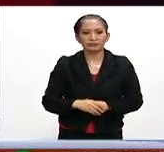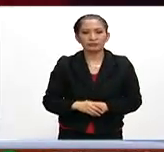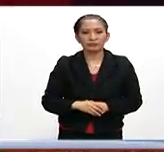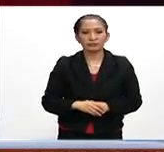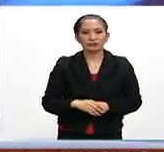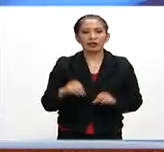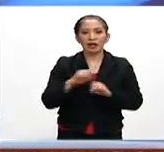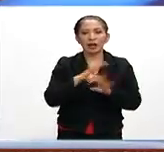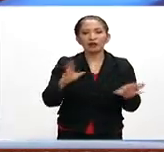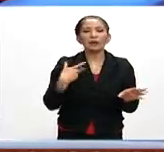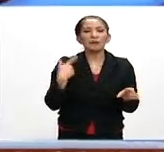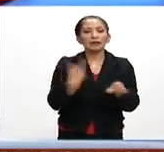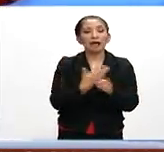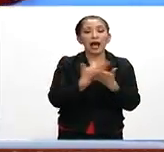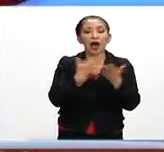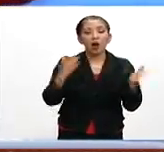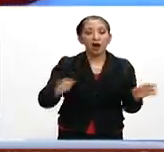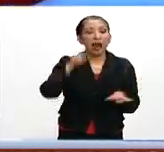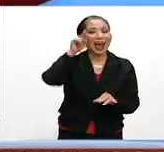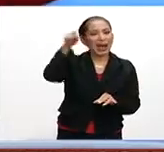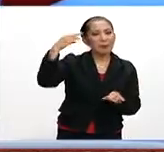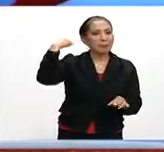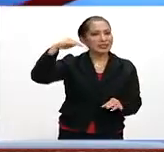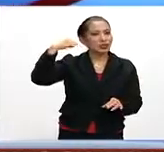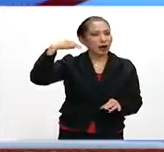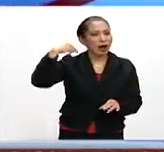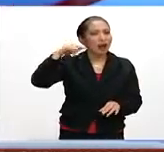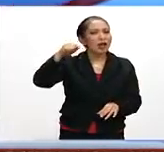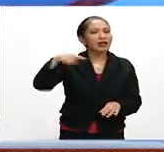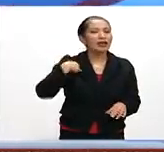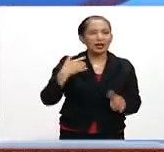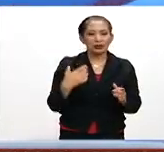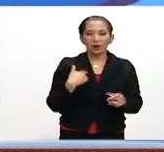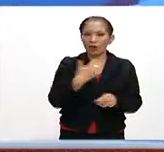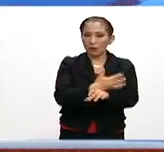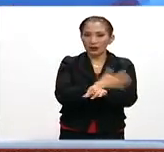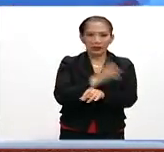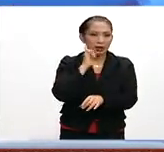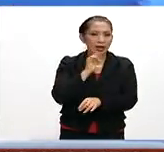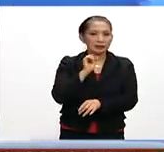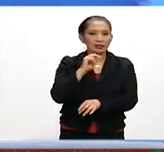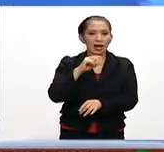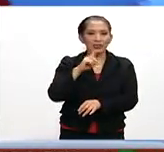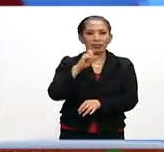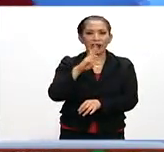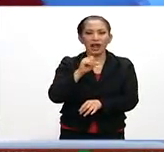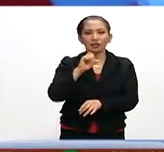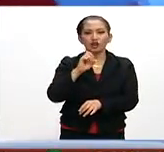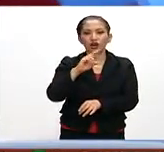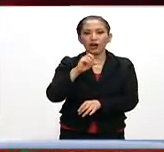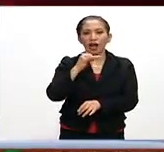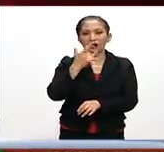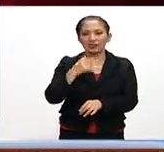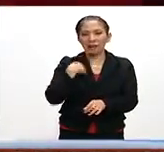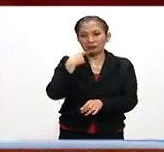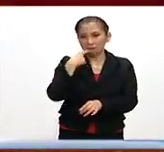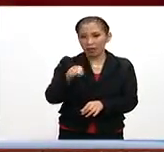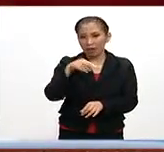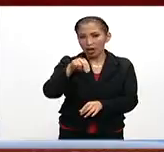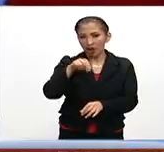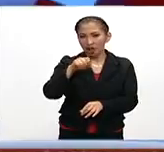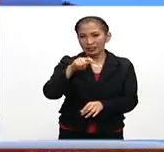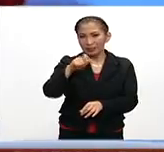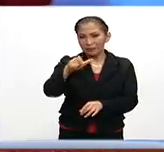Así es, Omar. Pero ¿qué te parece si nos vamos ahora hasta Michoacán, donde se encuentra nuestra compañera Sandra Soraya Castro? Ella es corresponsal de Notimex.